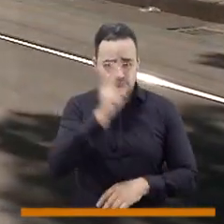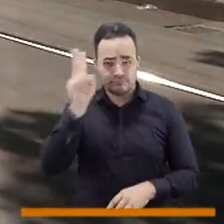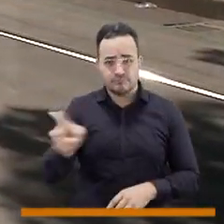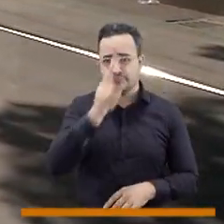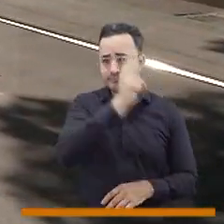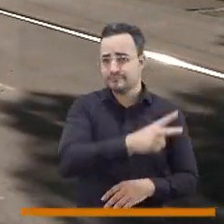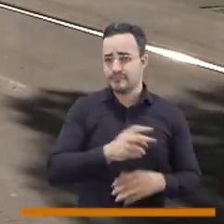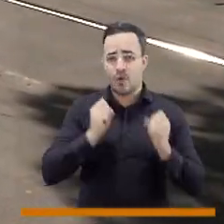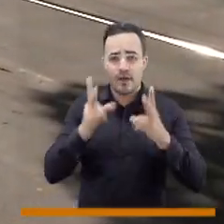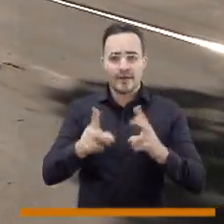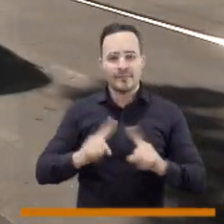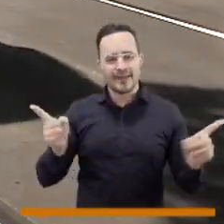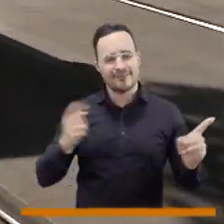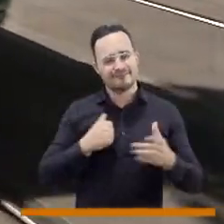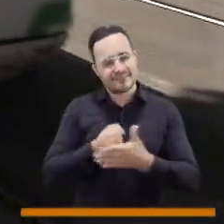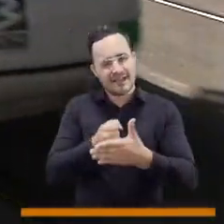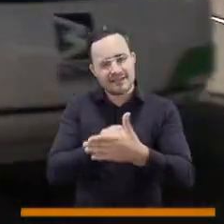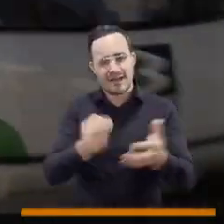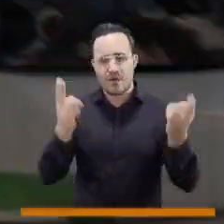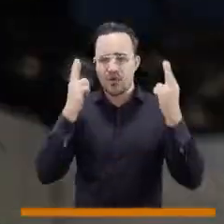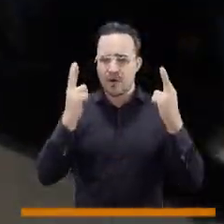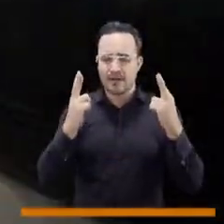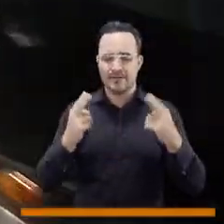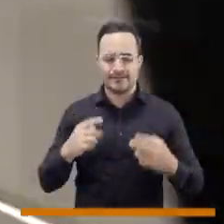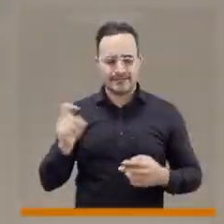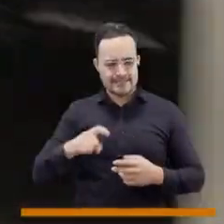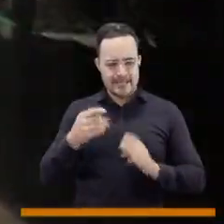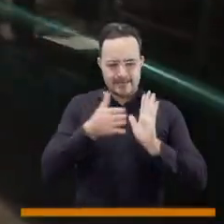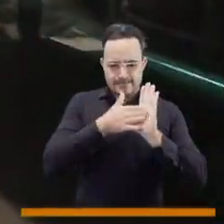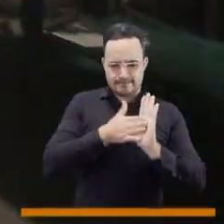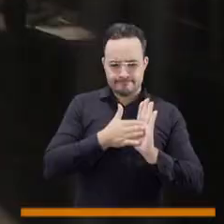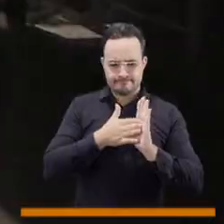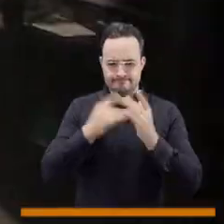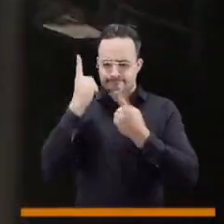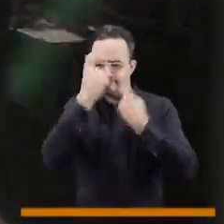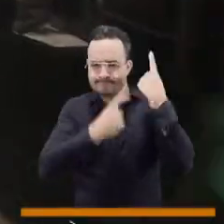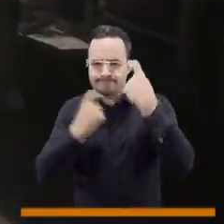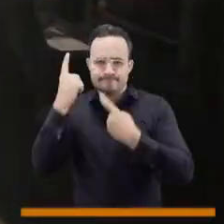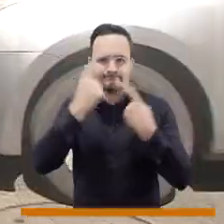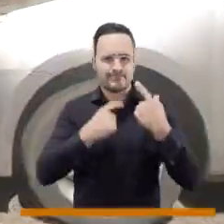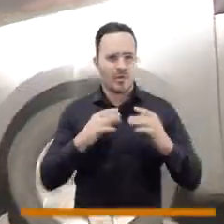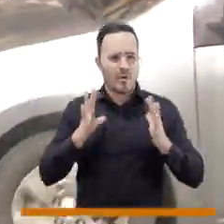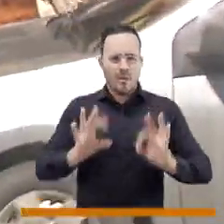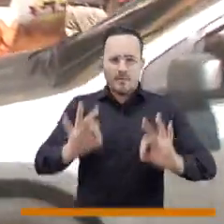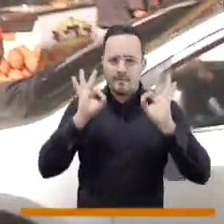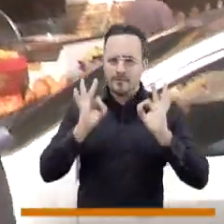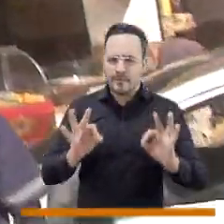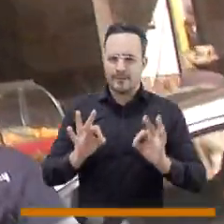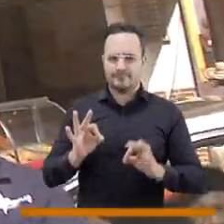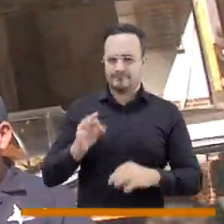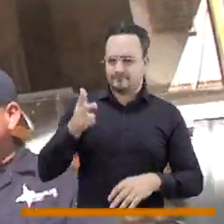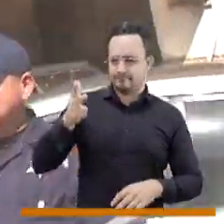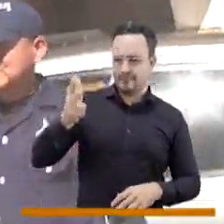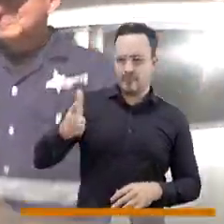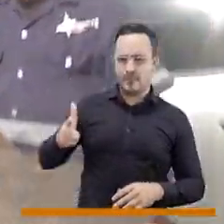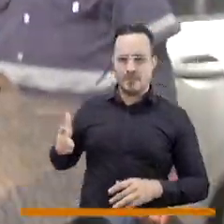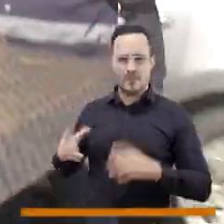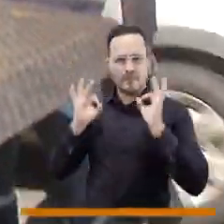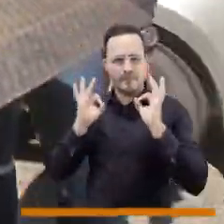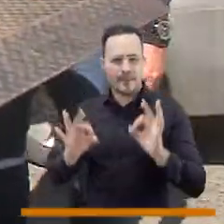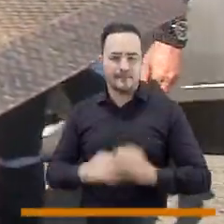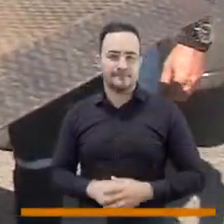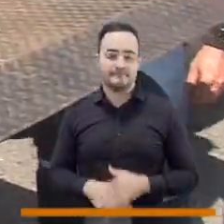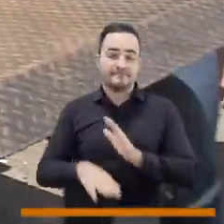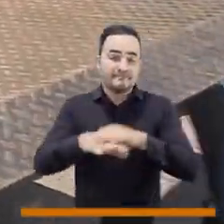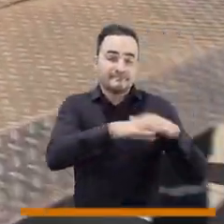derecho a usar nuestra propiedad privada, eso lo respeto, pero creo que tenemos que ser más, hay que buscar más racionalidad en el